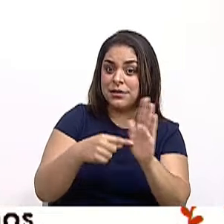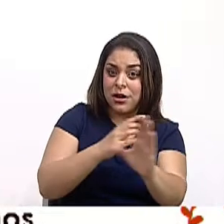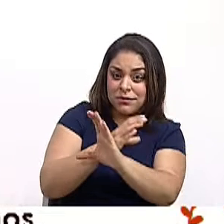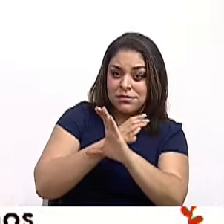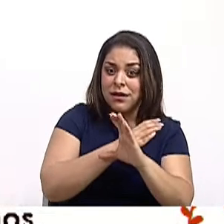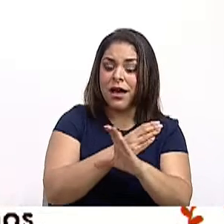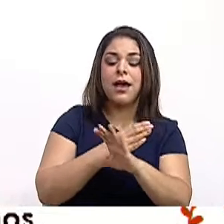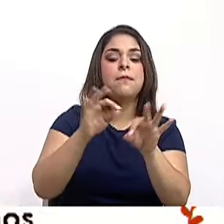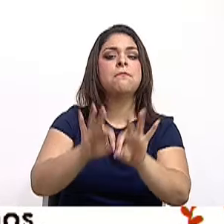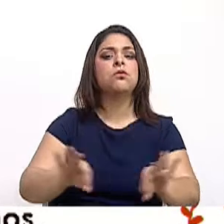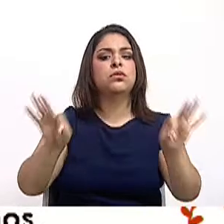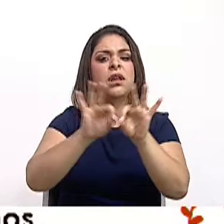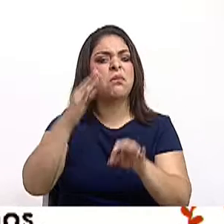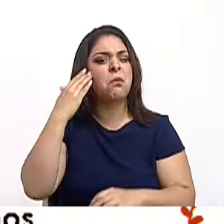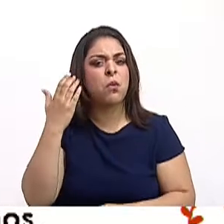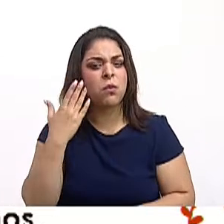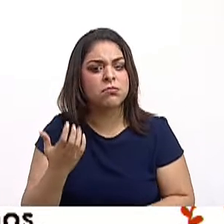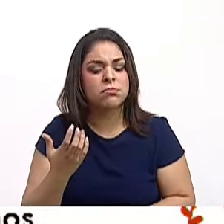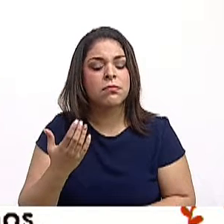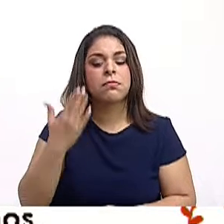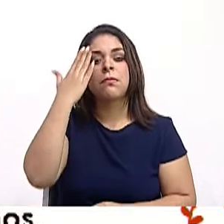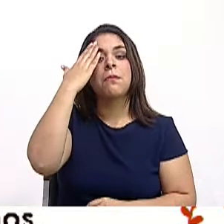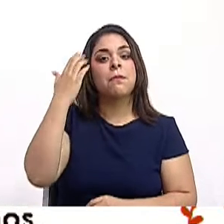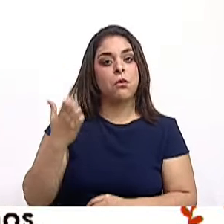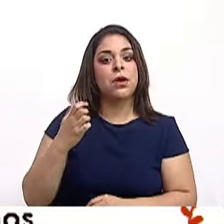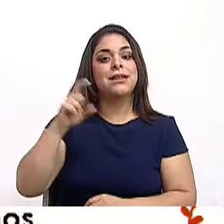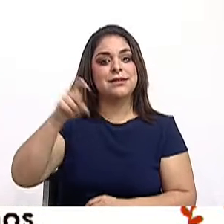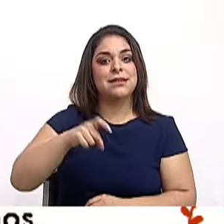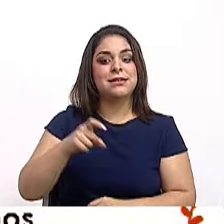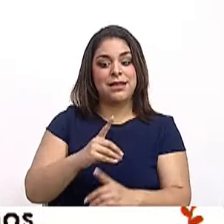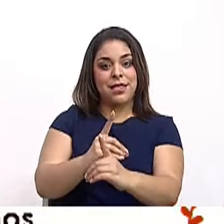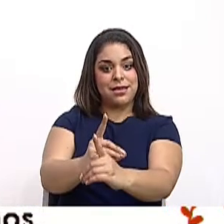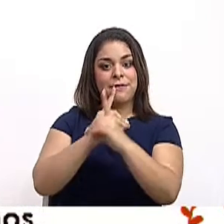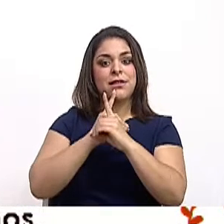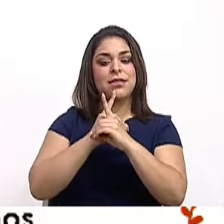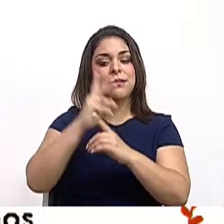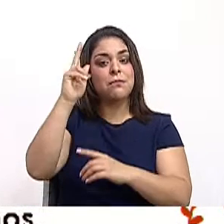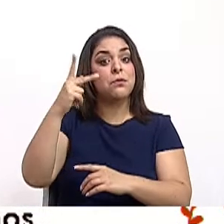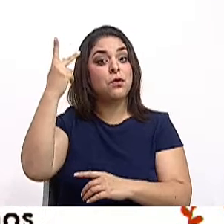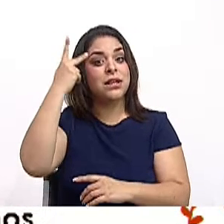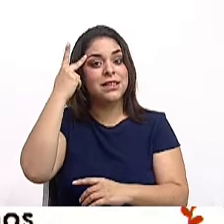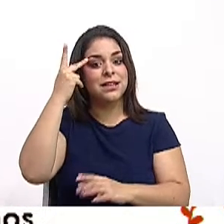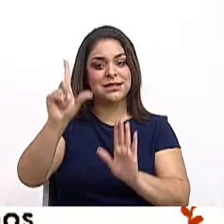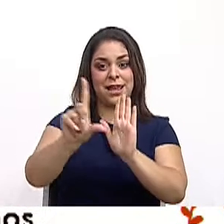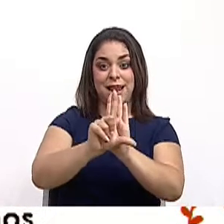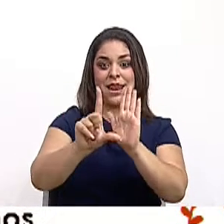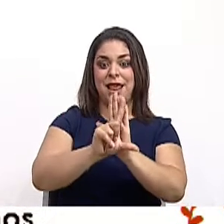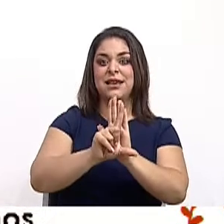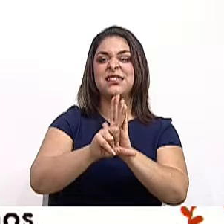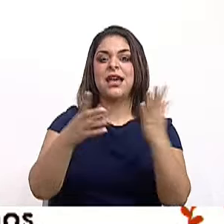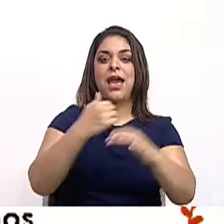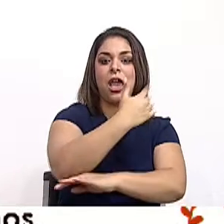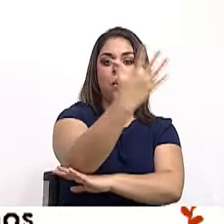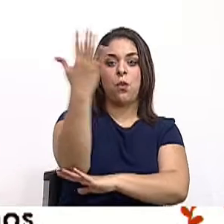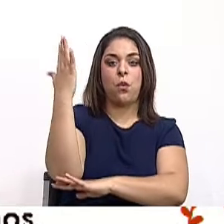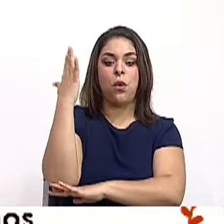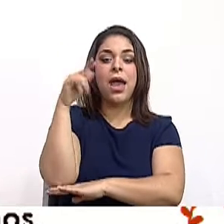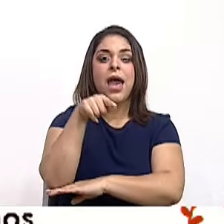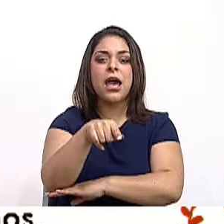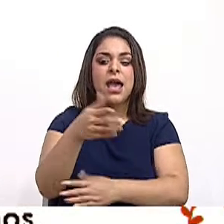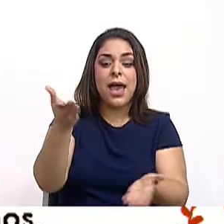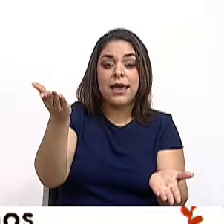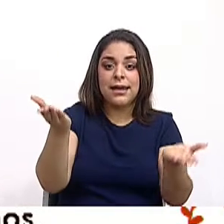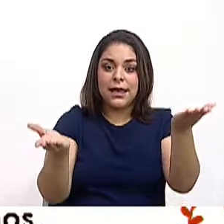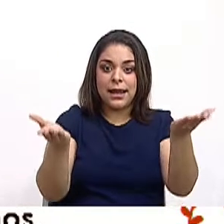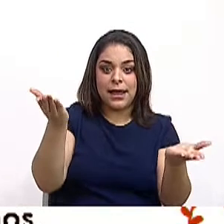importante ¿por qué? Porque busca defender políticas y leyes ecológicas. Busca un equilibrio entre lo biótico,